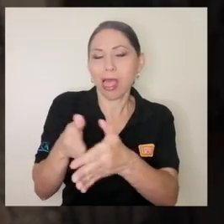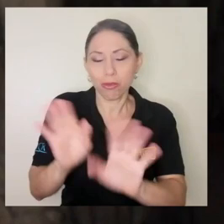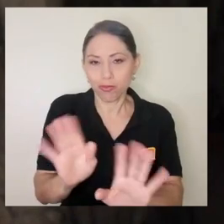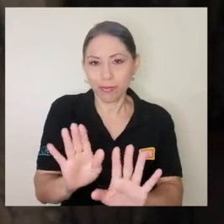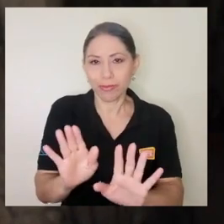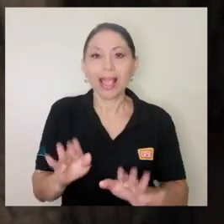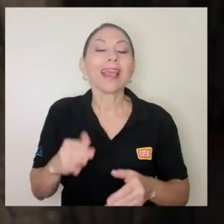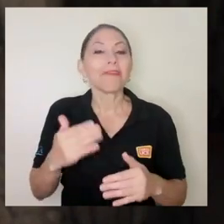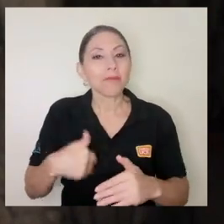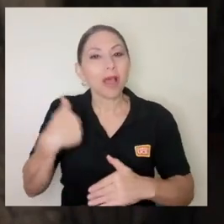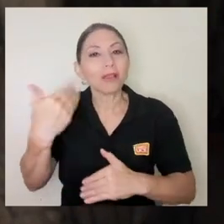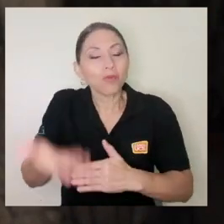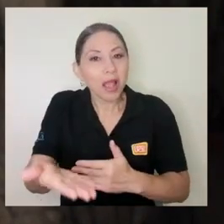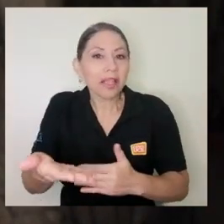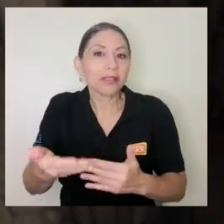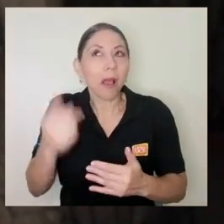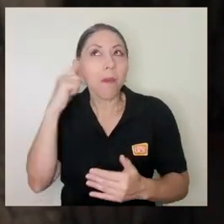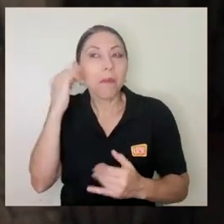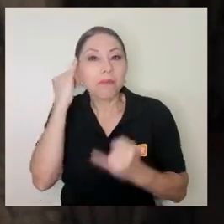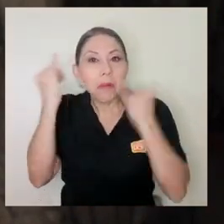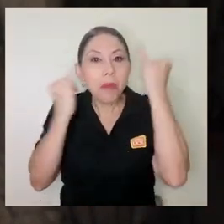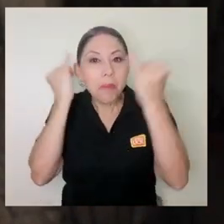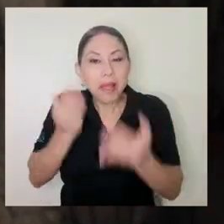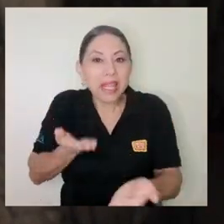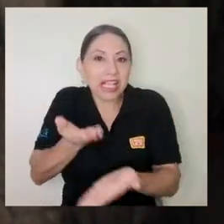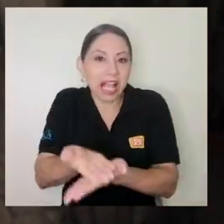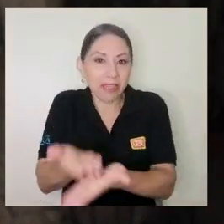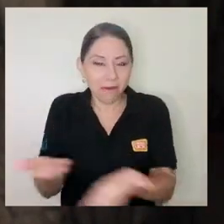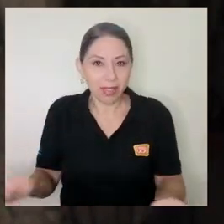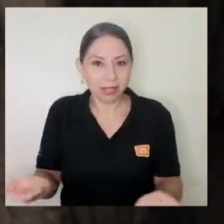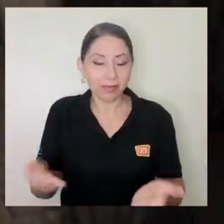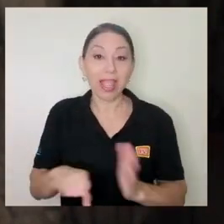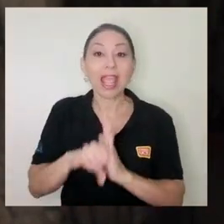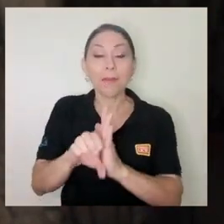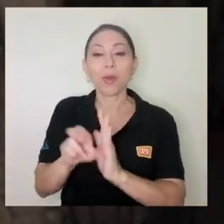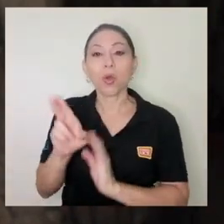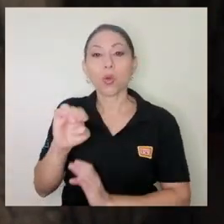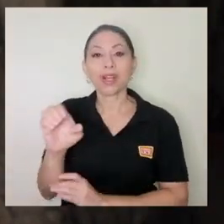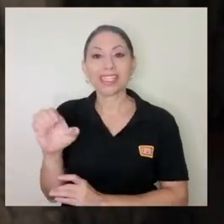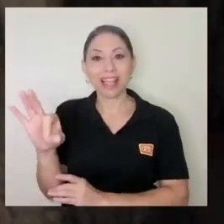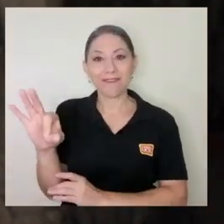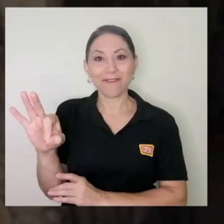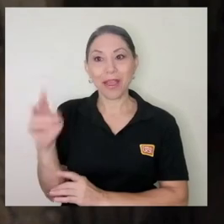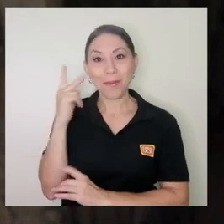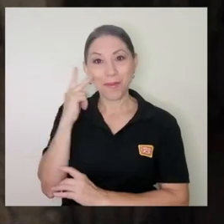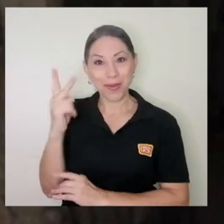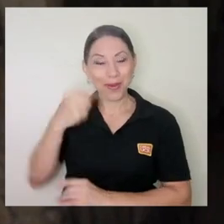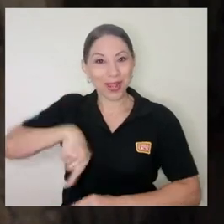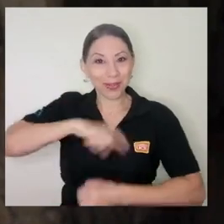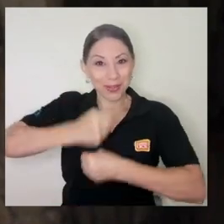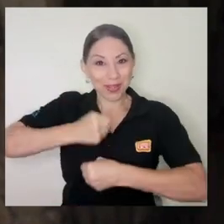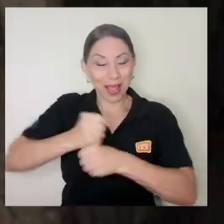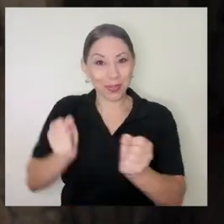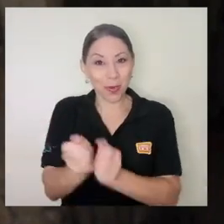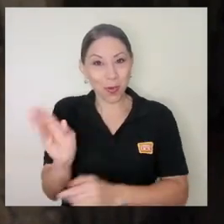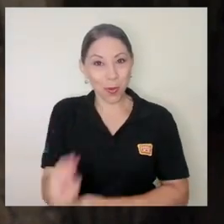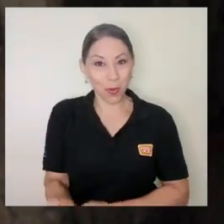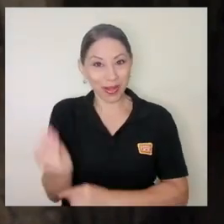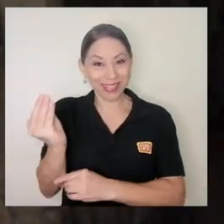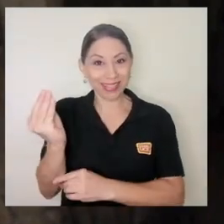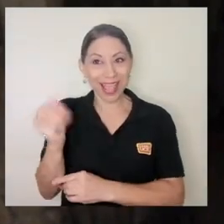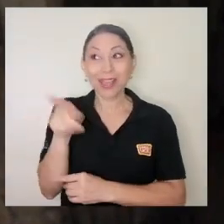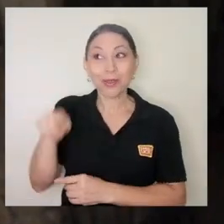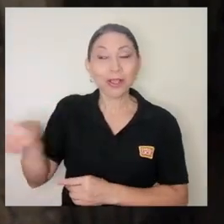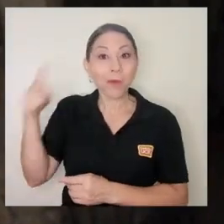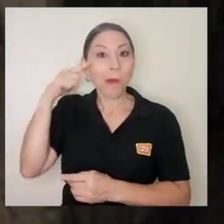partir de eso se nos acercaron otras iniciativas entonces por ejemplo digamos UNICEF vio el trabajo que estábamos haciendo con adolescentes y jóvenes entonces nos planteó la